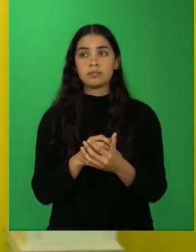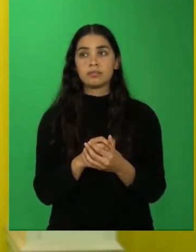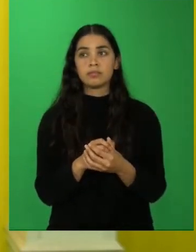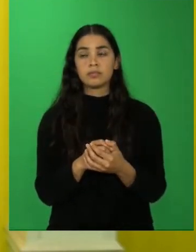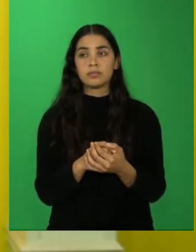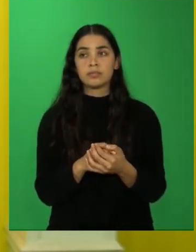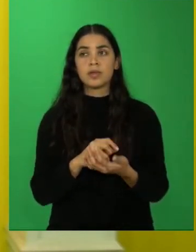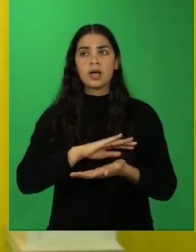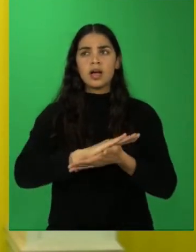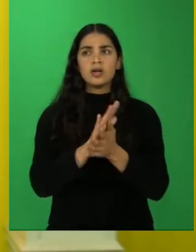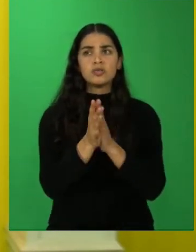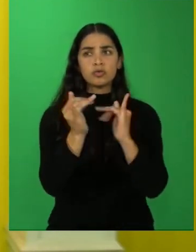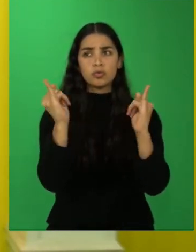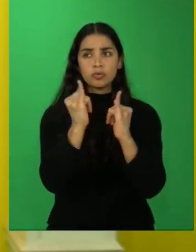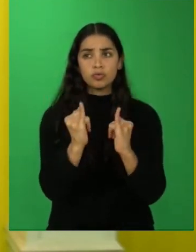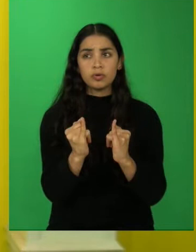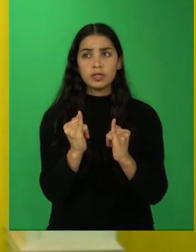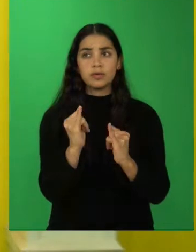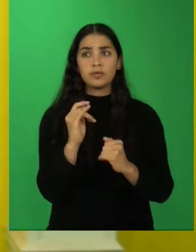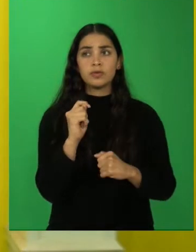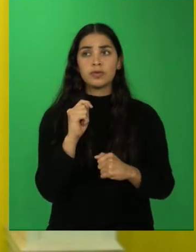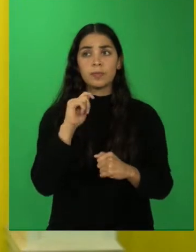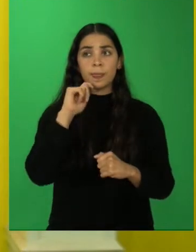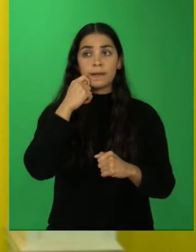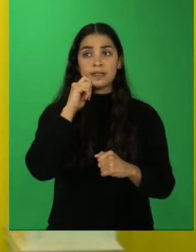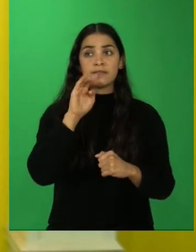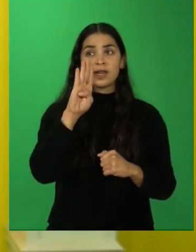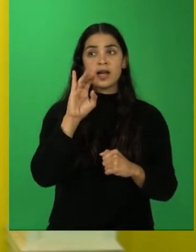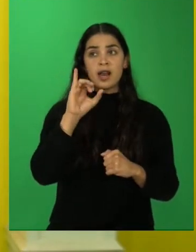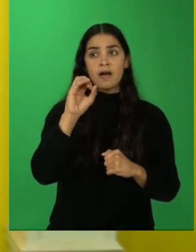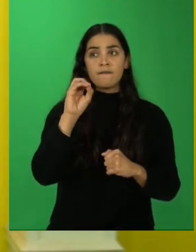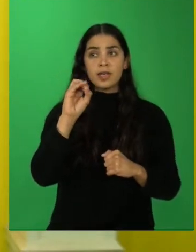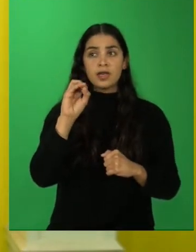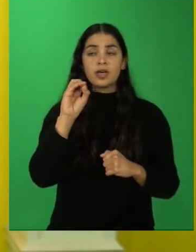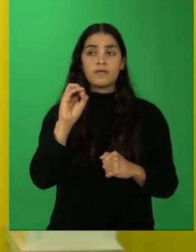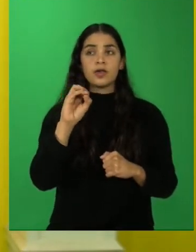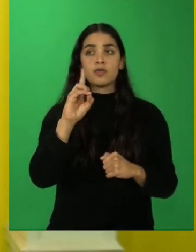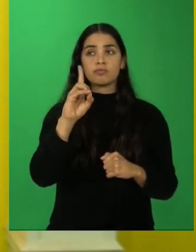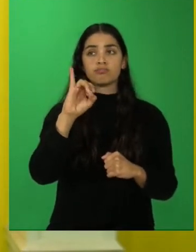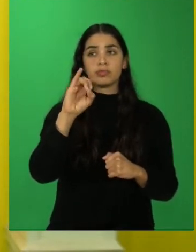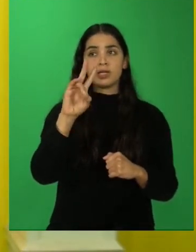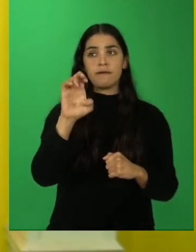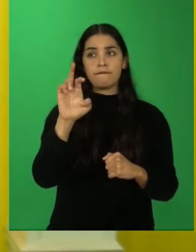altura, si se encuentra en las cercanías de la cordillera de los Andes. La